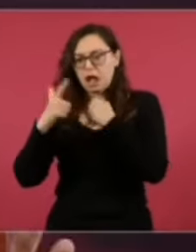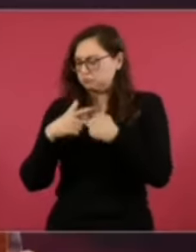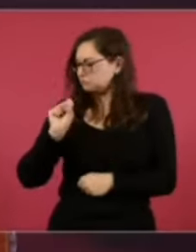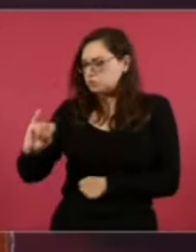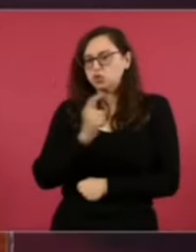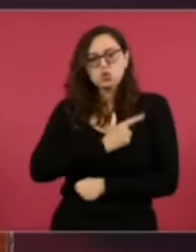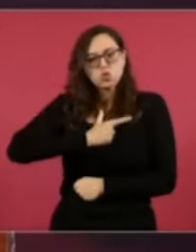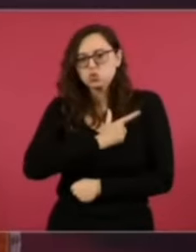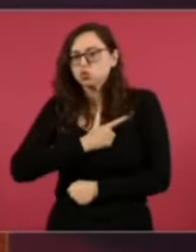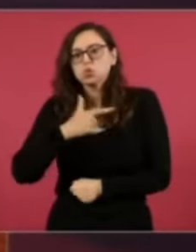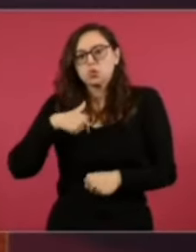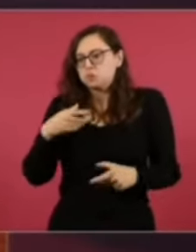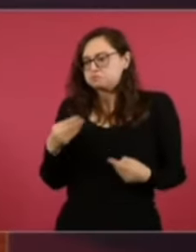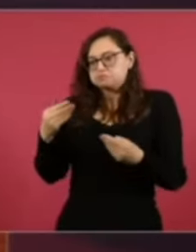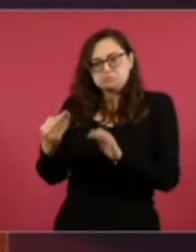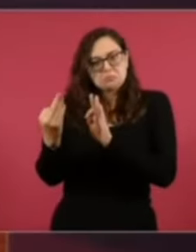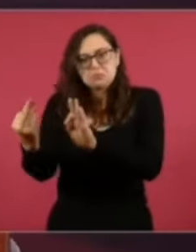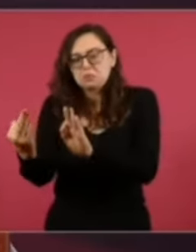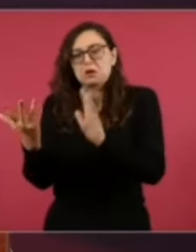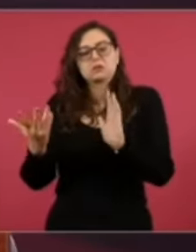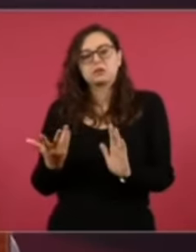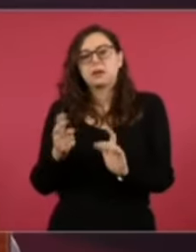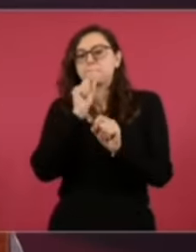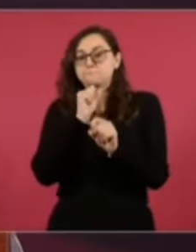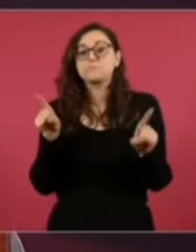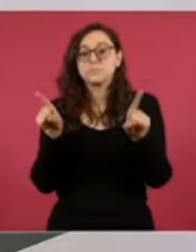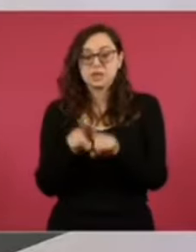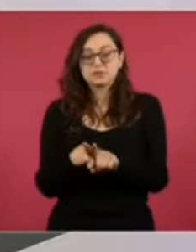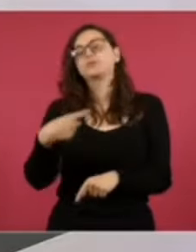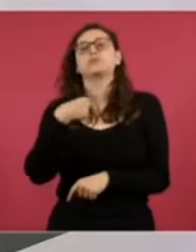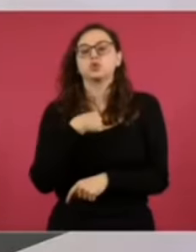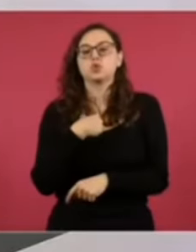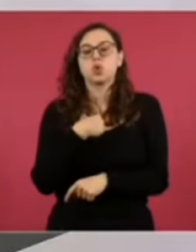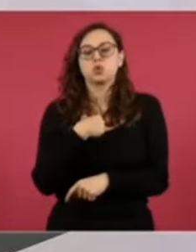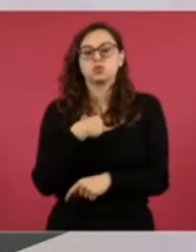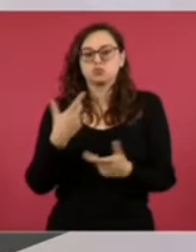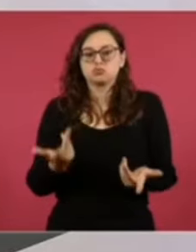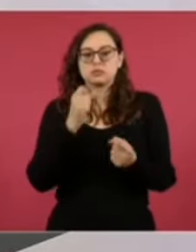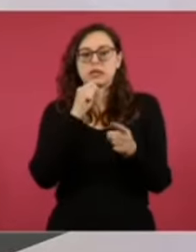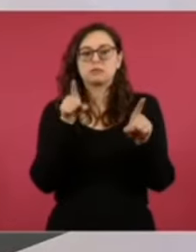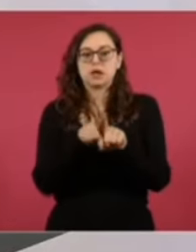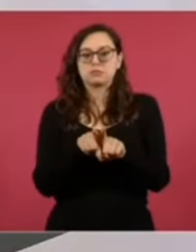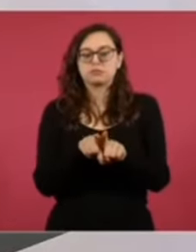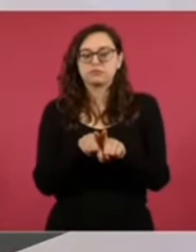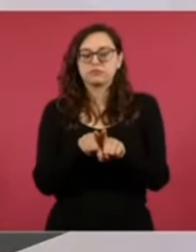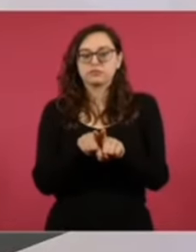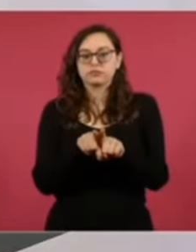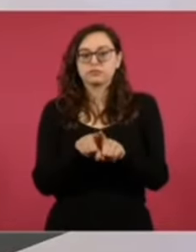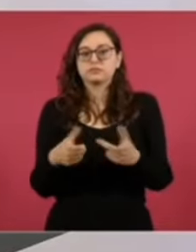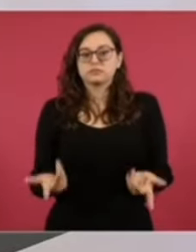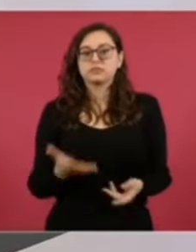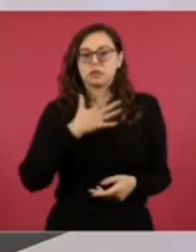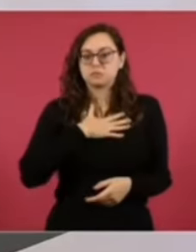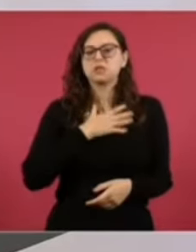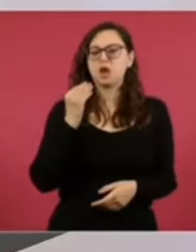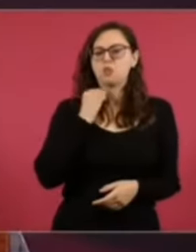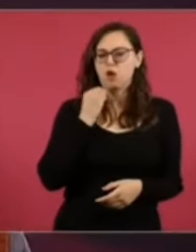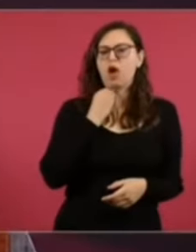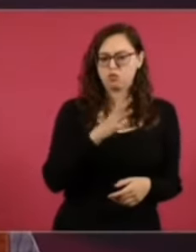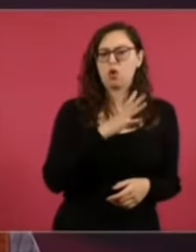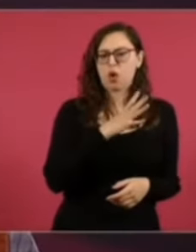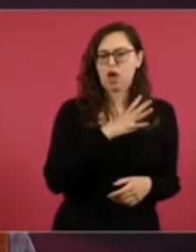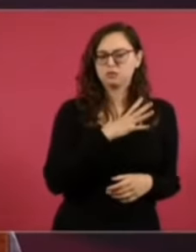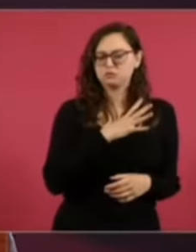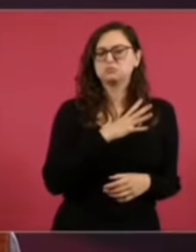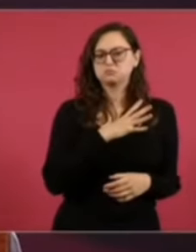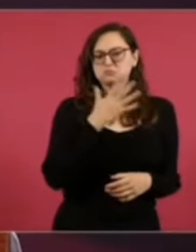contribuir con lo que se me solicite, de la misma manera como también yo he tomado a través de las medidas convenientes, a través y los subrayo de un despacho externo, para